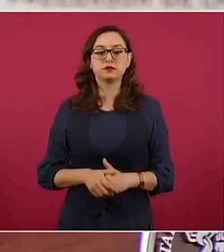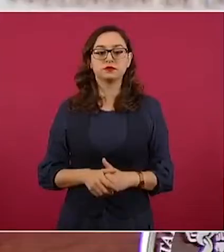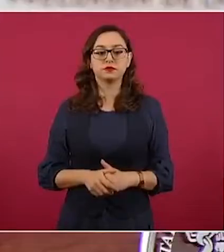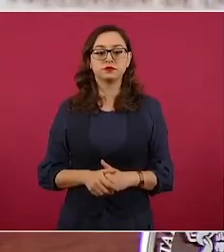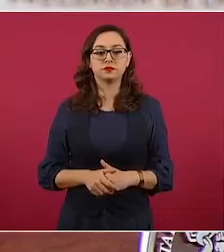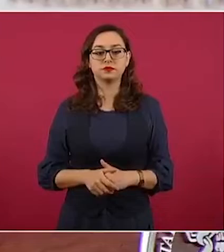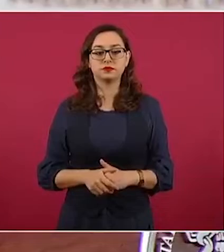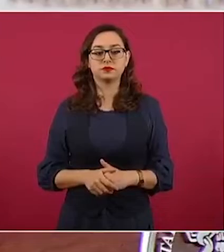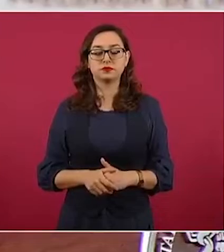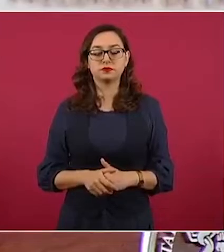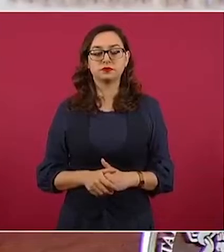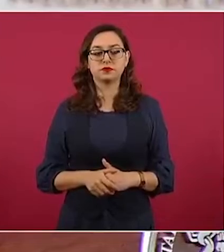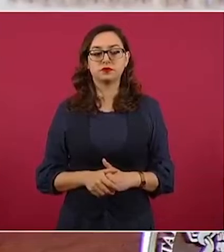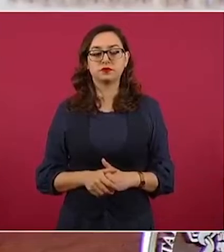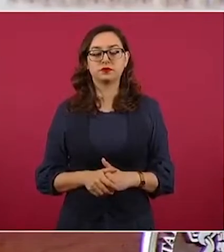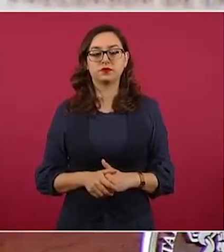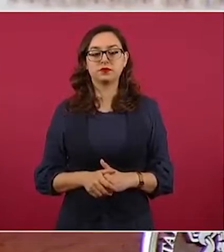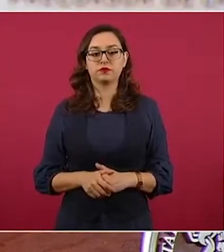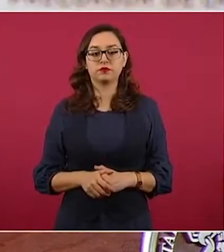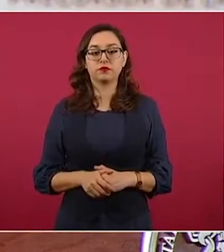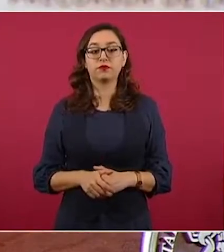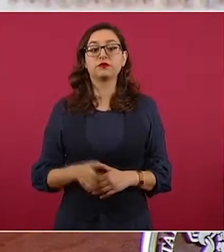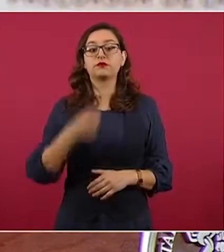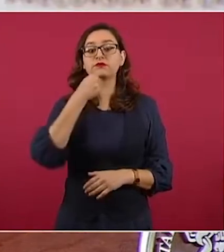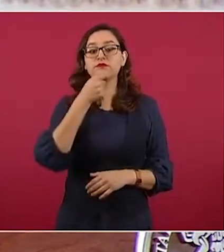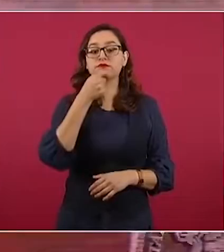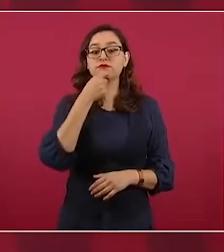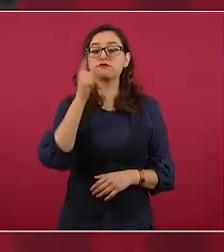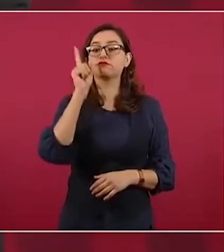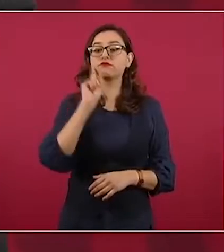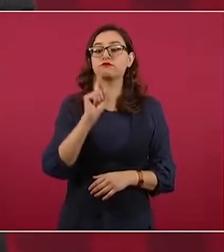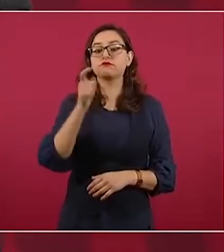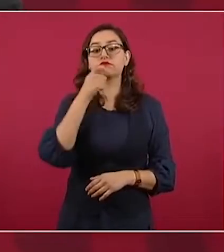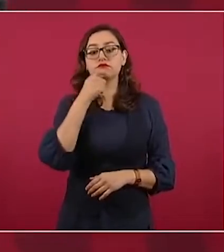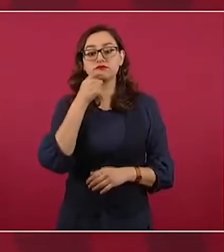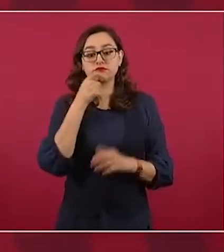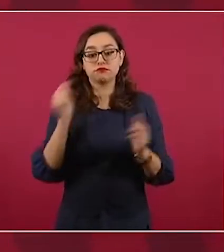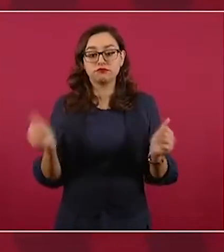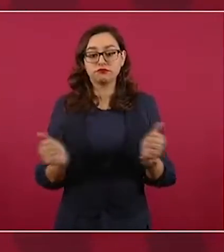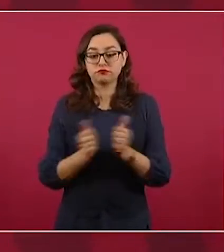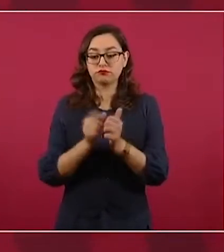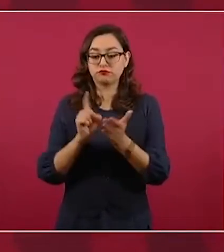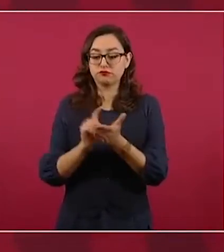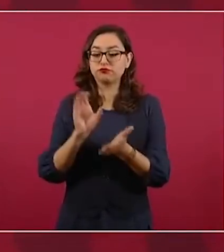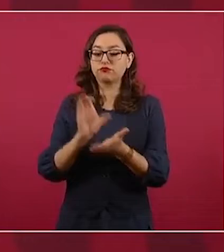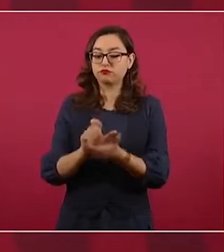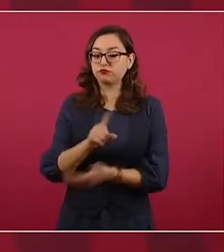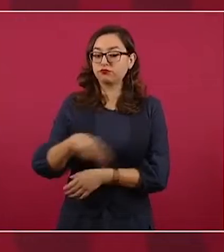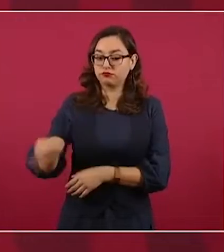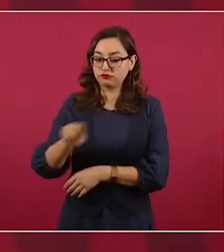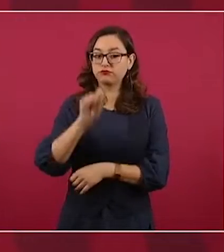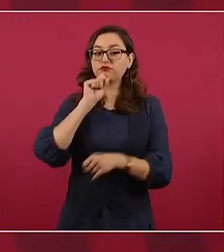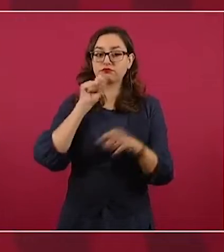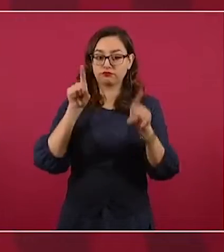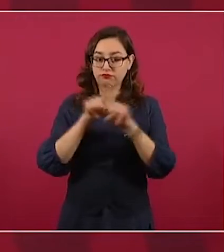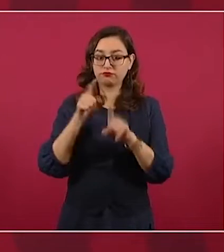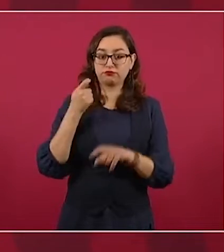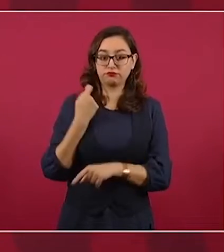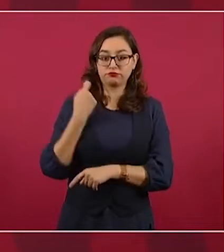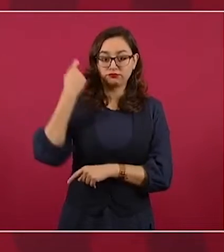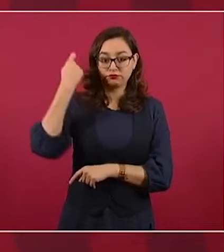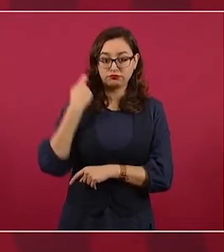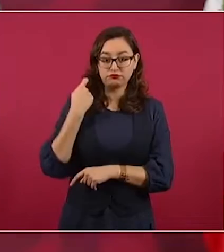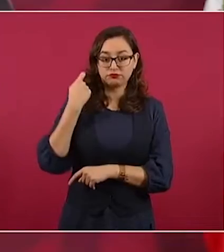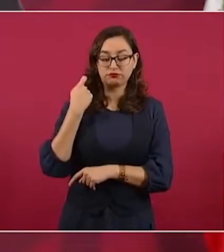En el caso de niñas, niños con discapacidad que tienen pensión, es